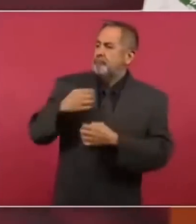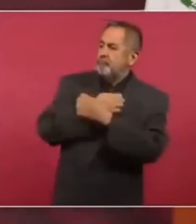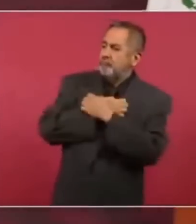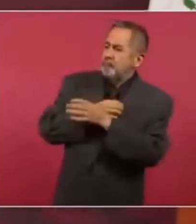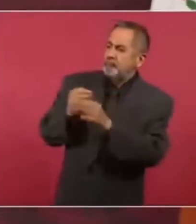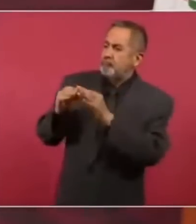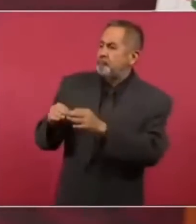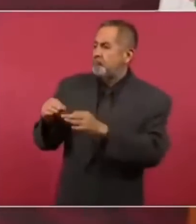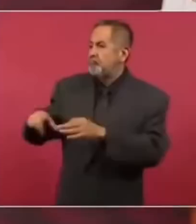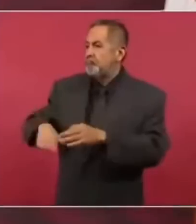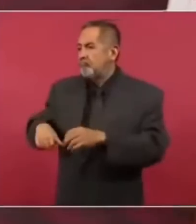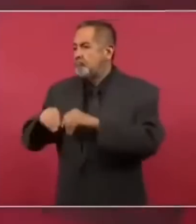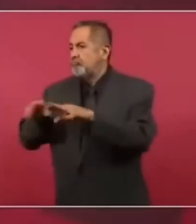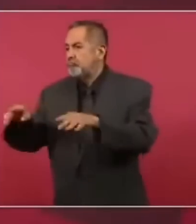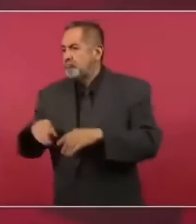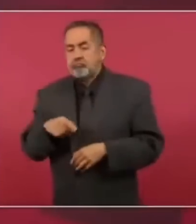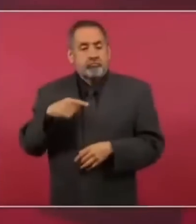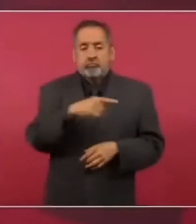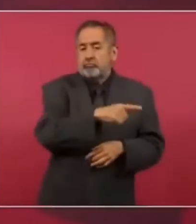educación pública.